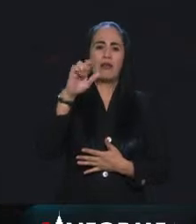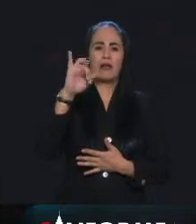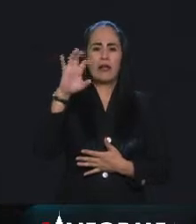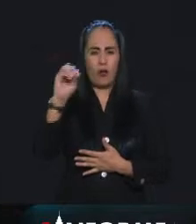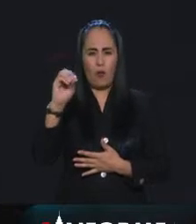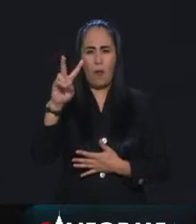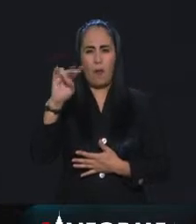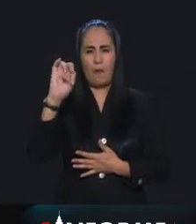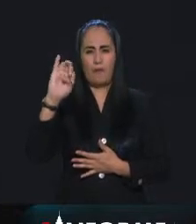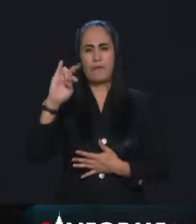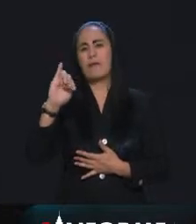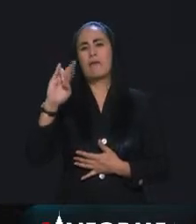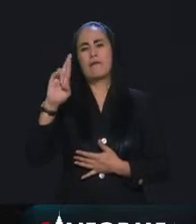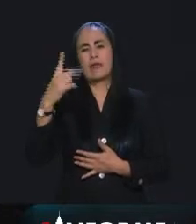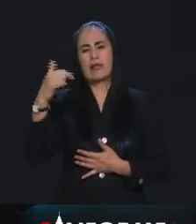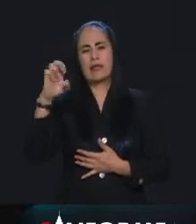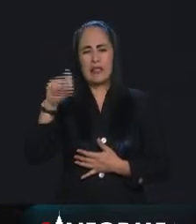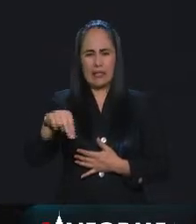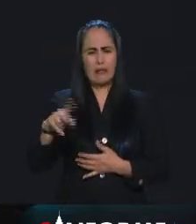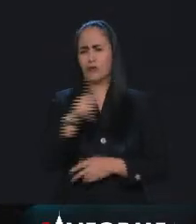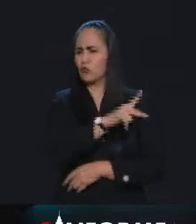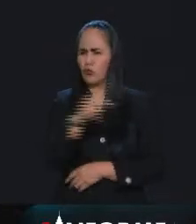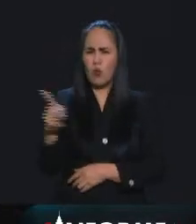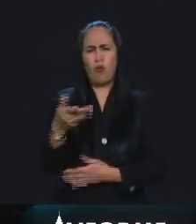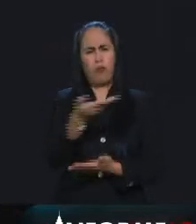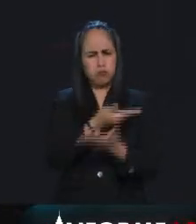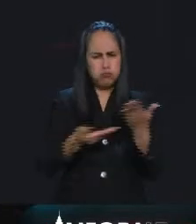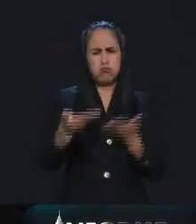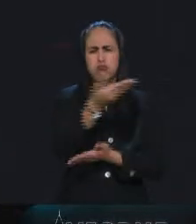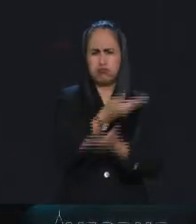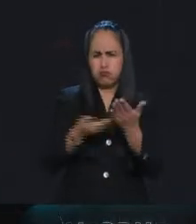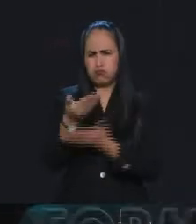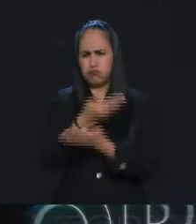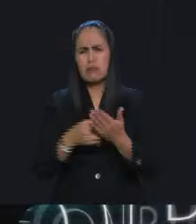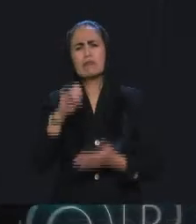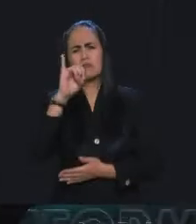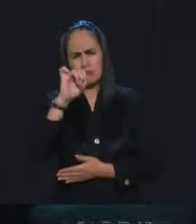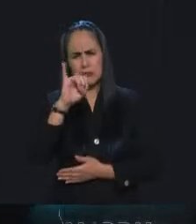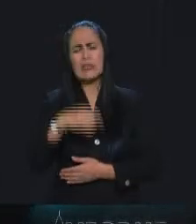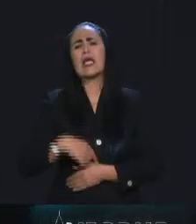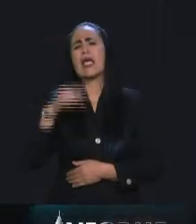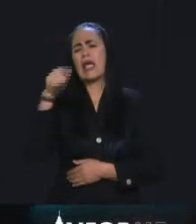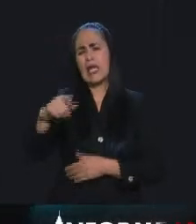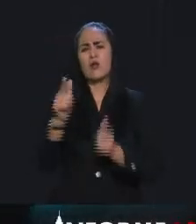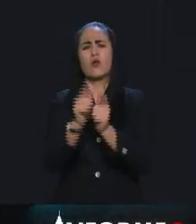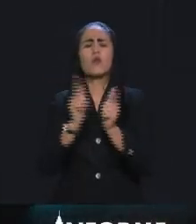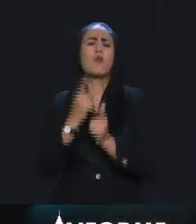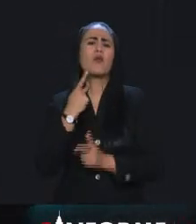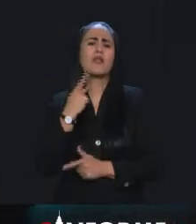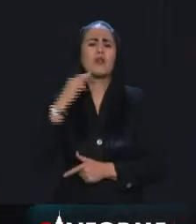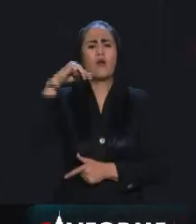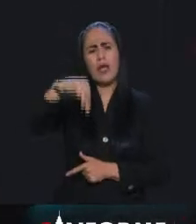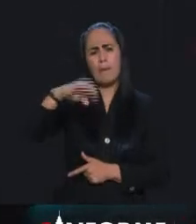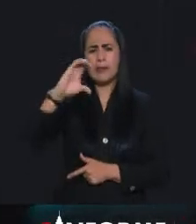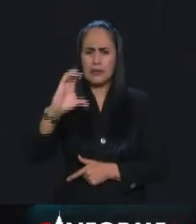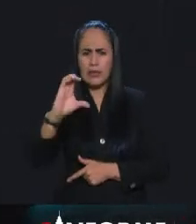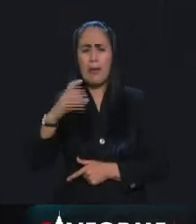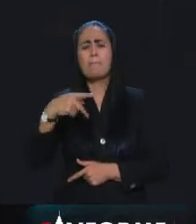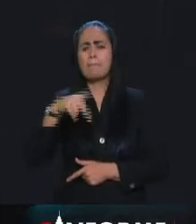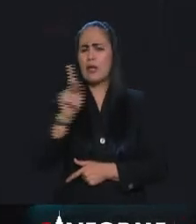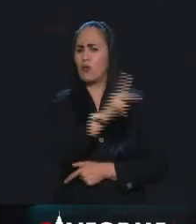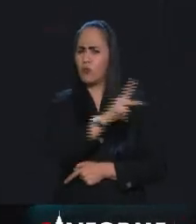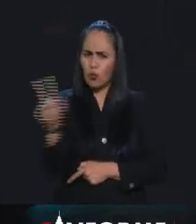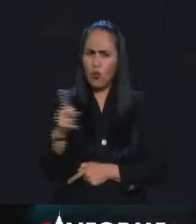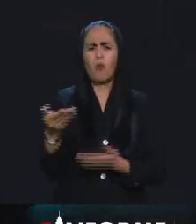un personaje con el que todas y todos hemos interactuado, que es militante del Movimiento Ciudadano, pero de alguna manera todas y todos hemos